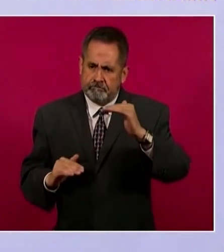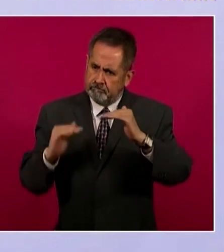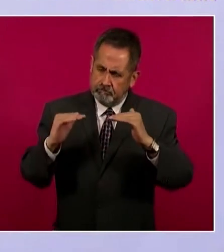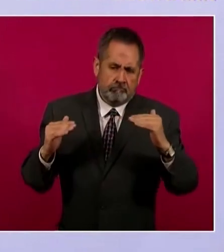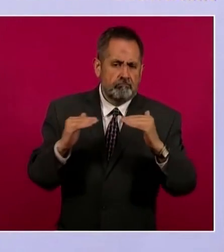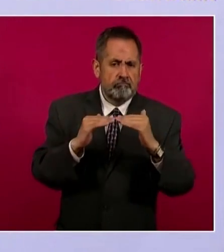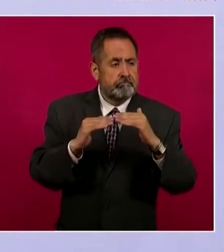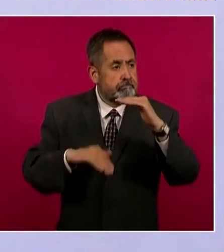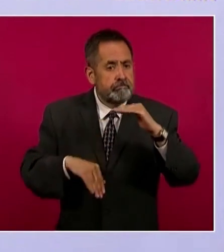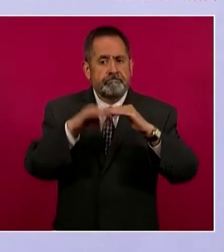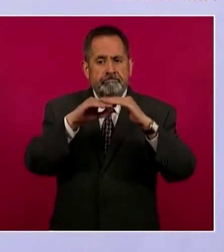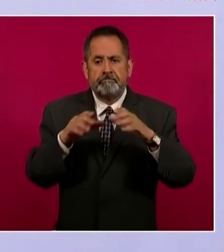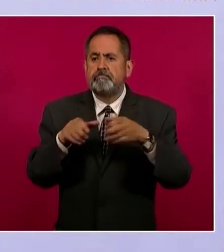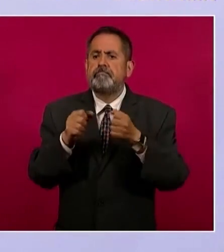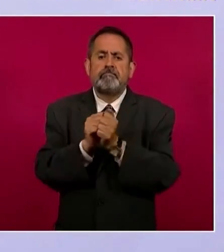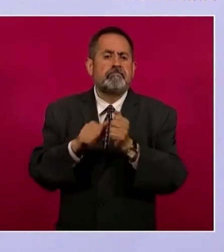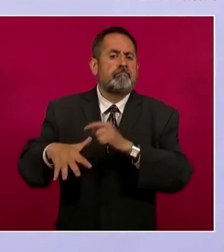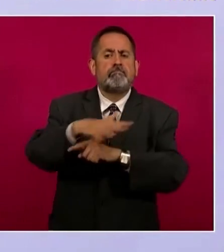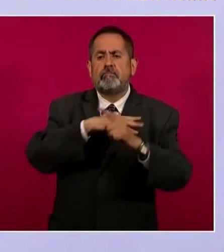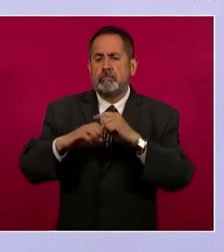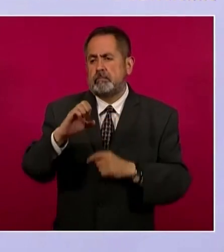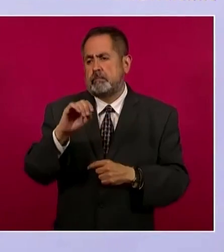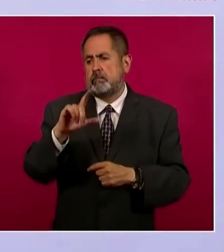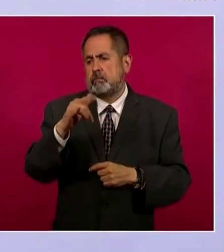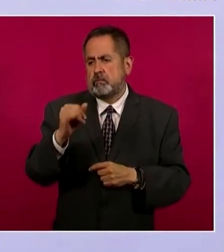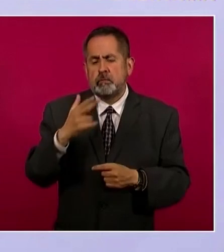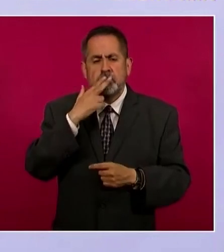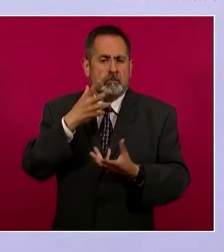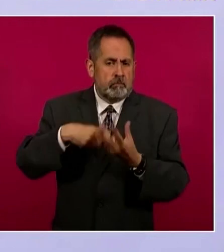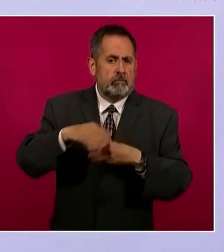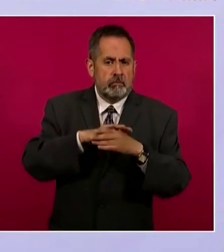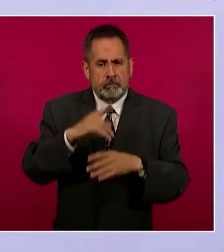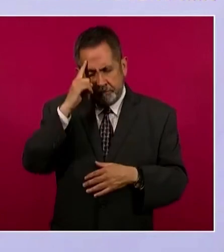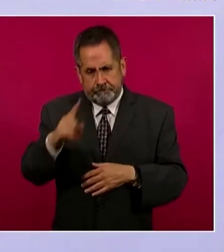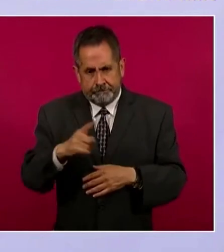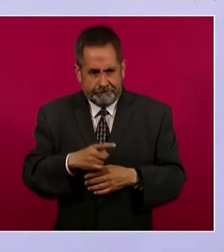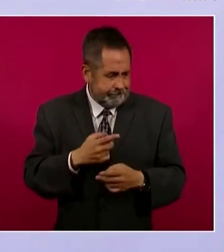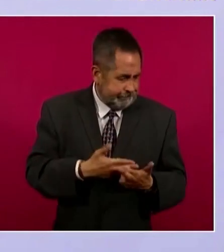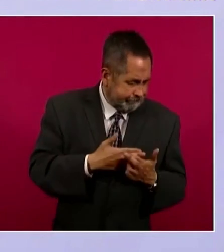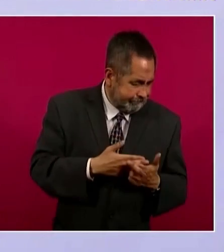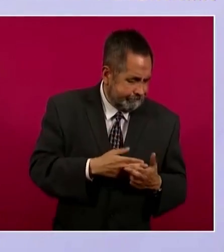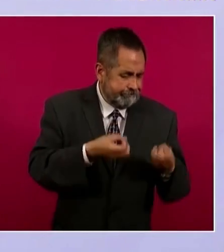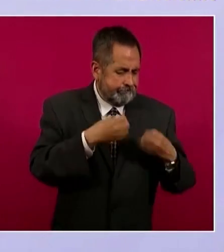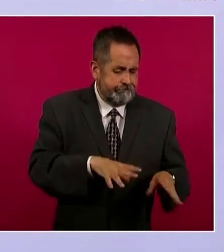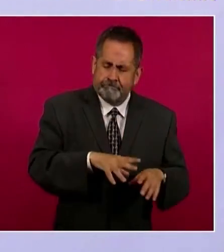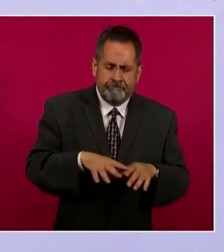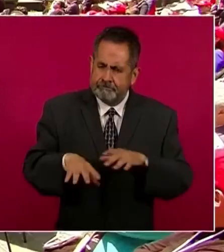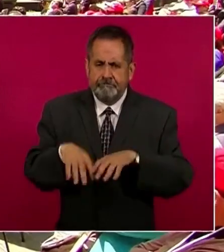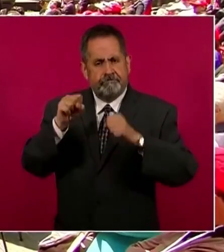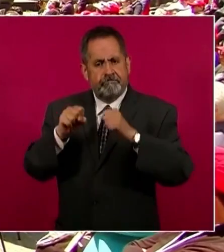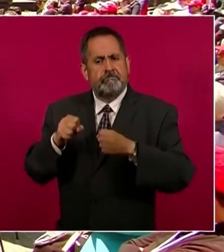el desarrollo ecológico sustentable, de tal manera que no utilicemos más recursos de los que el planeta puede regenerar.